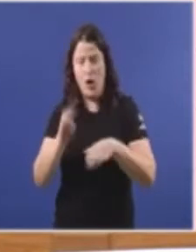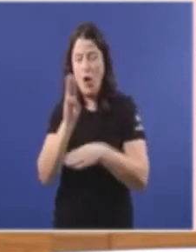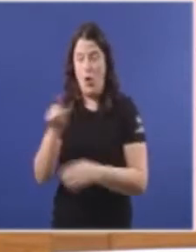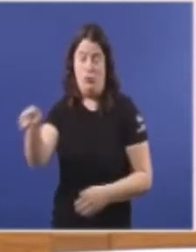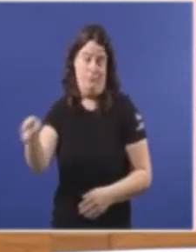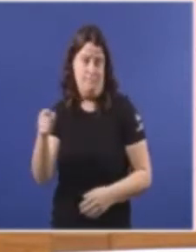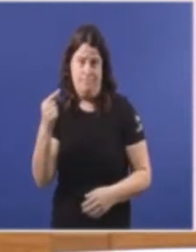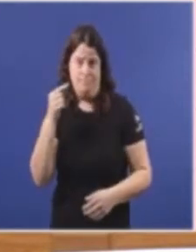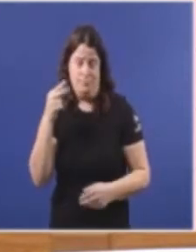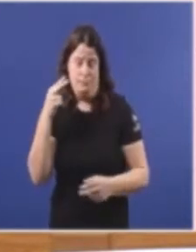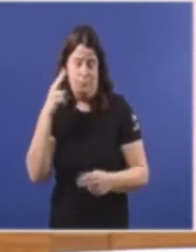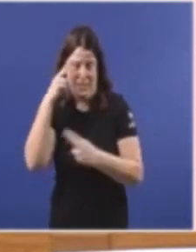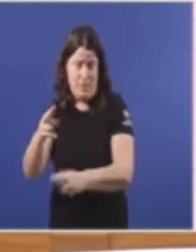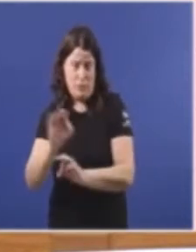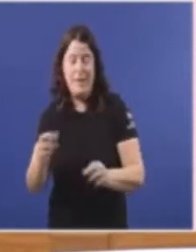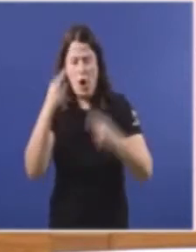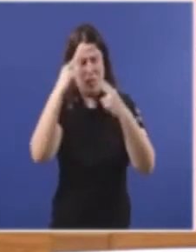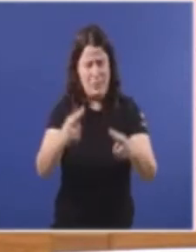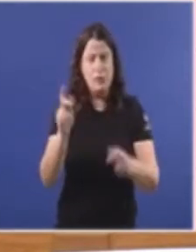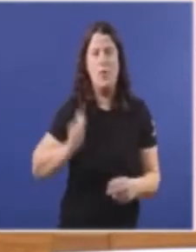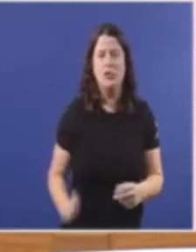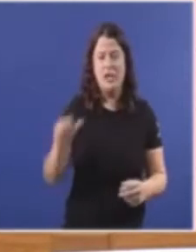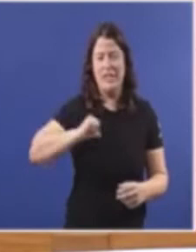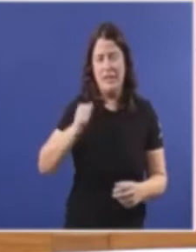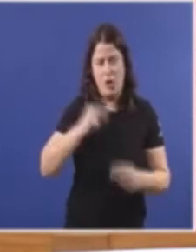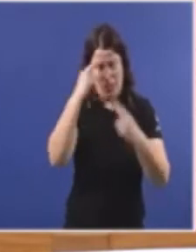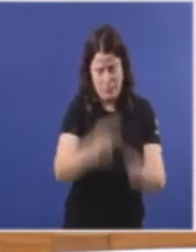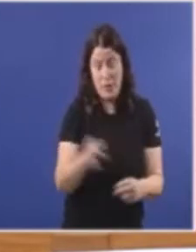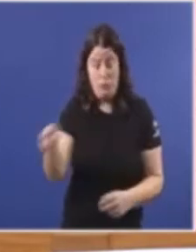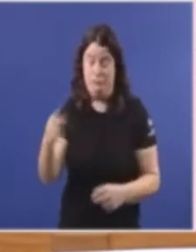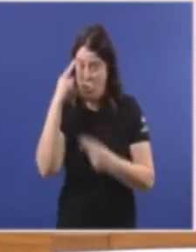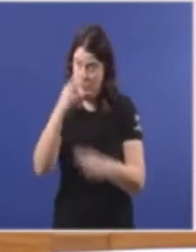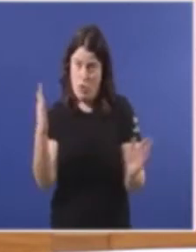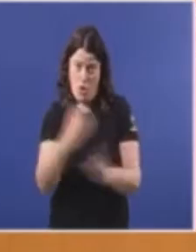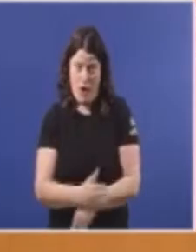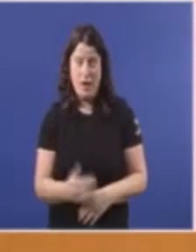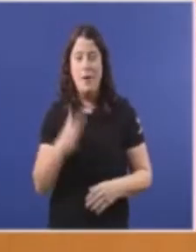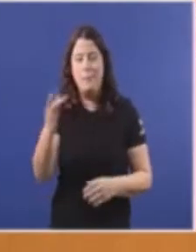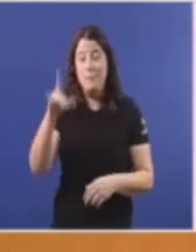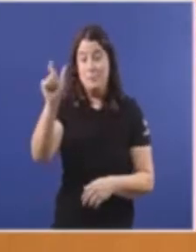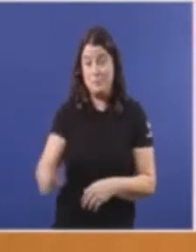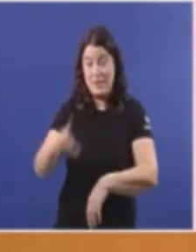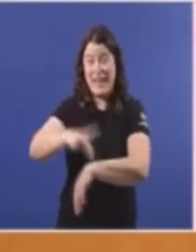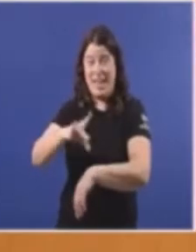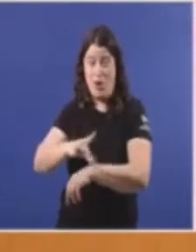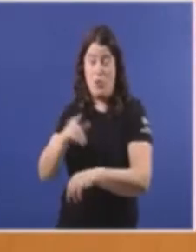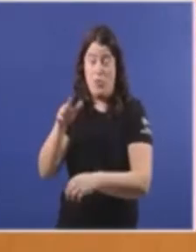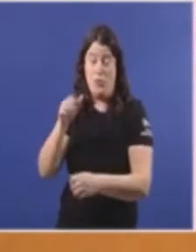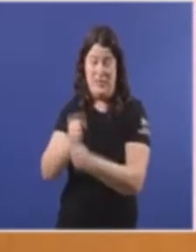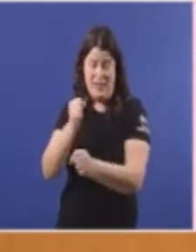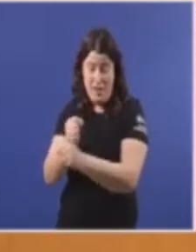non a respete Respeto aos profesionais sanitarios Ainda que vostede non o respete E respeto a ese Cinecólogo de Berín A